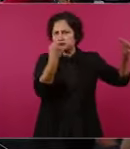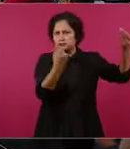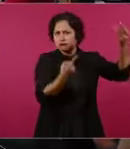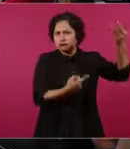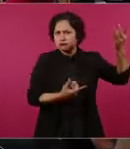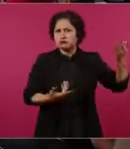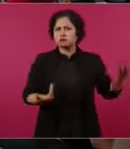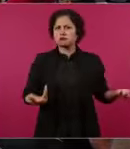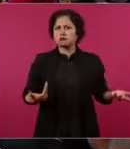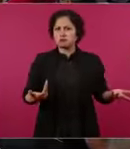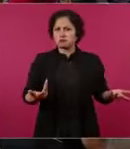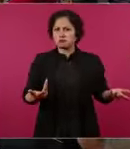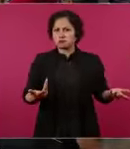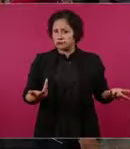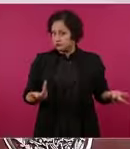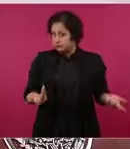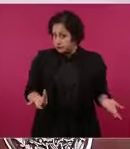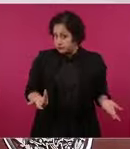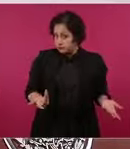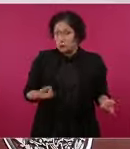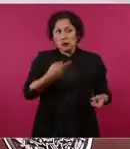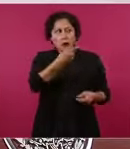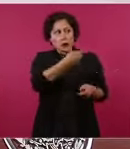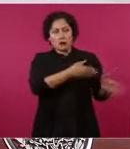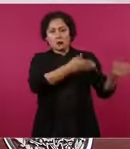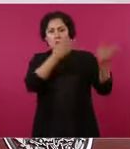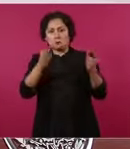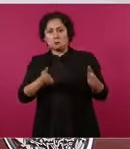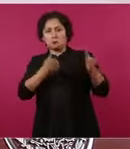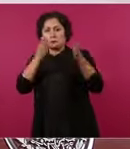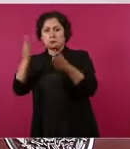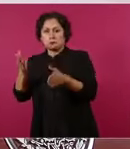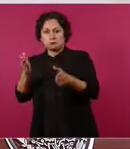largas y largas y largas, pero pues no me corresponde